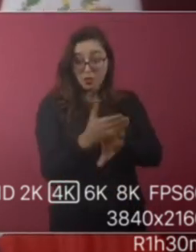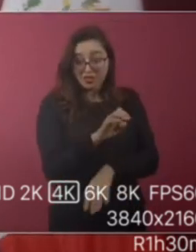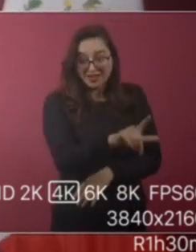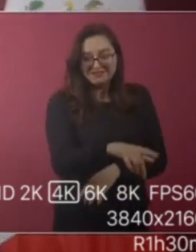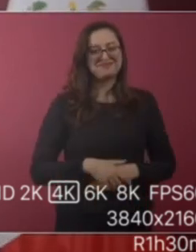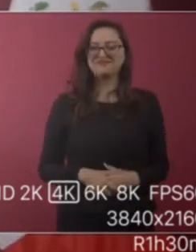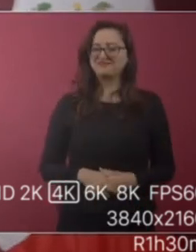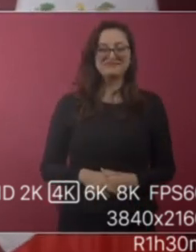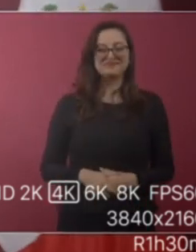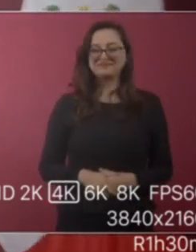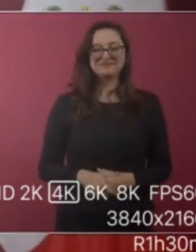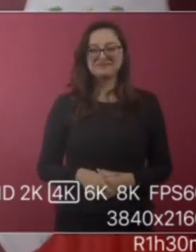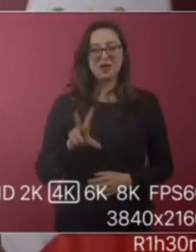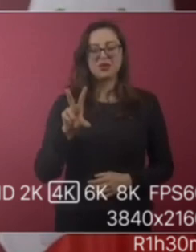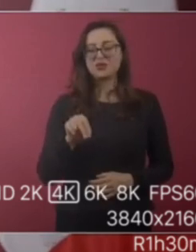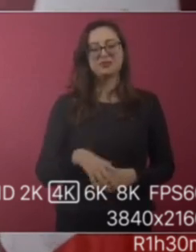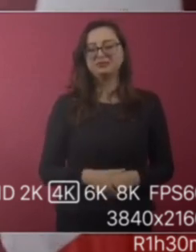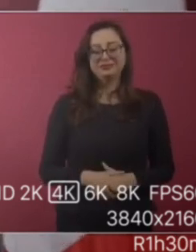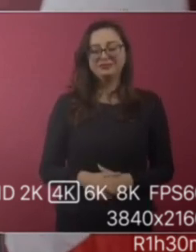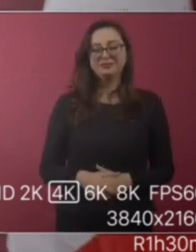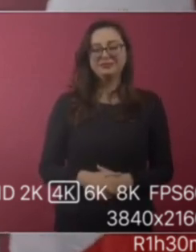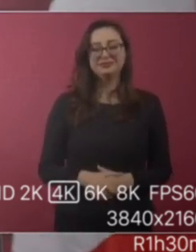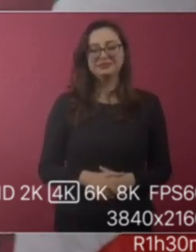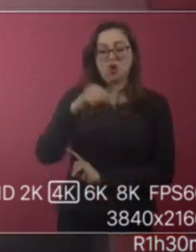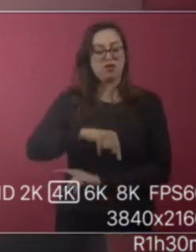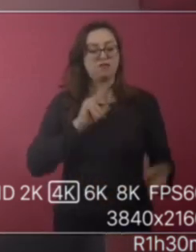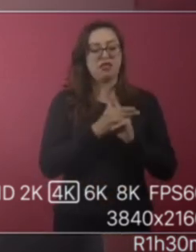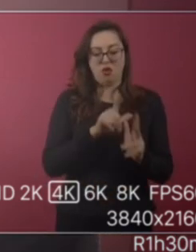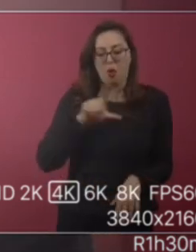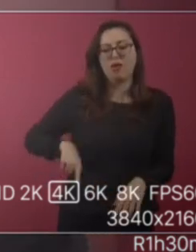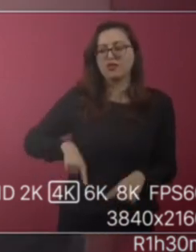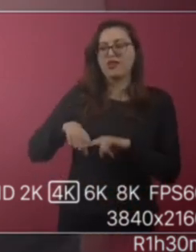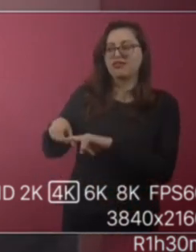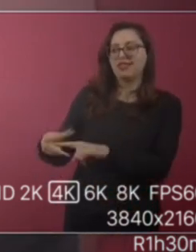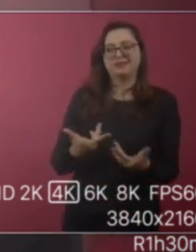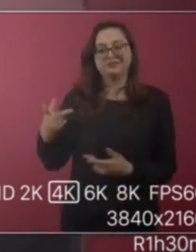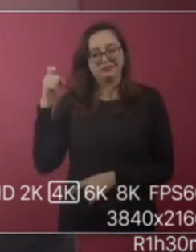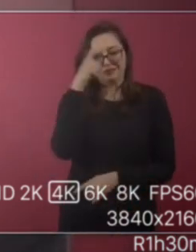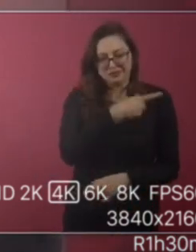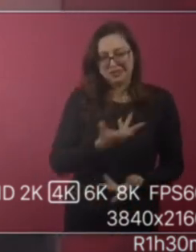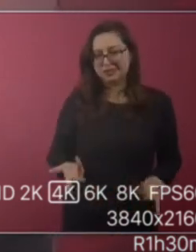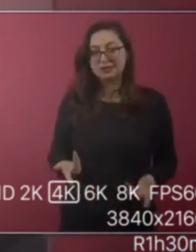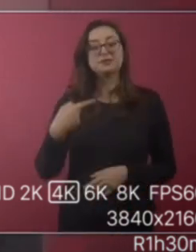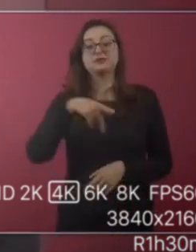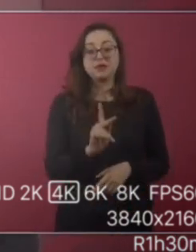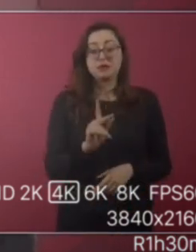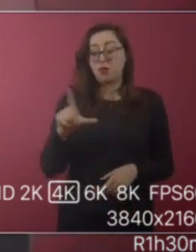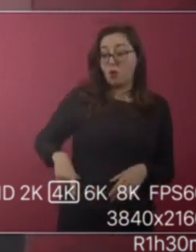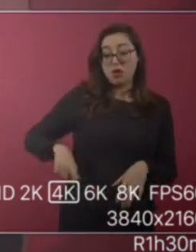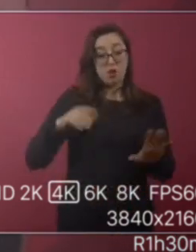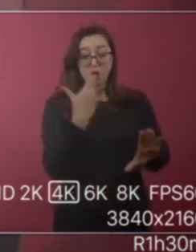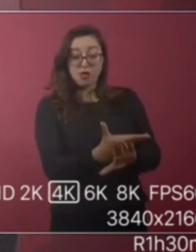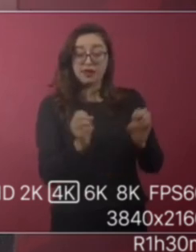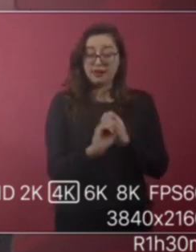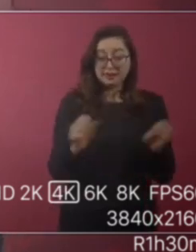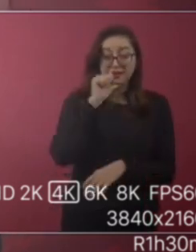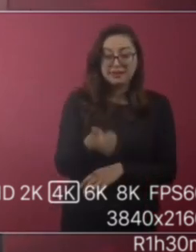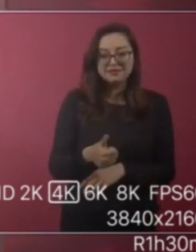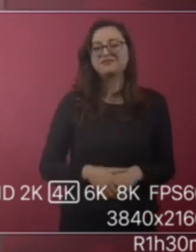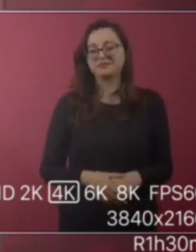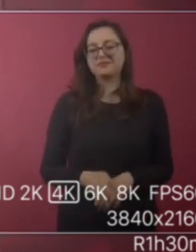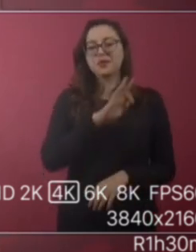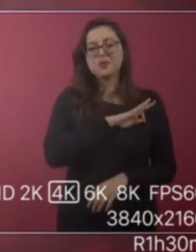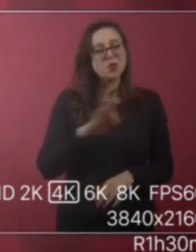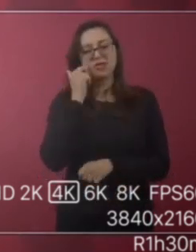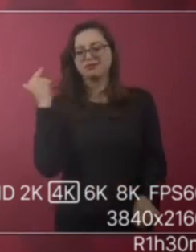Lo que es muy difícil de desentrañar es un crimen de Estado. Pero cuando no es un crimen de Estado, hay